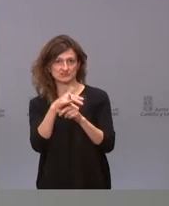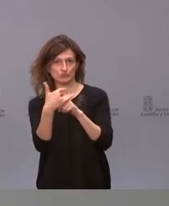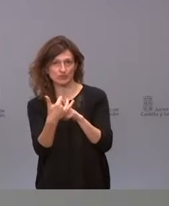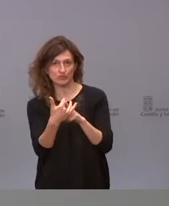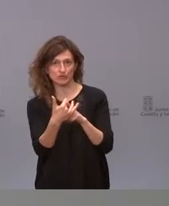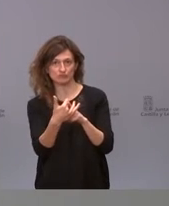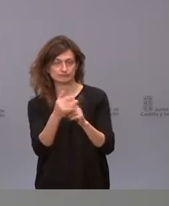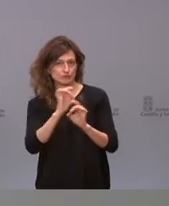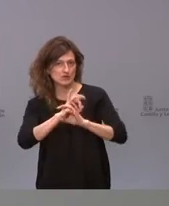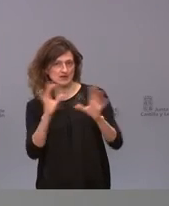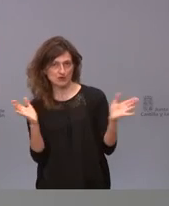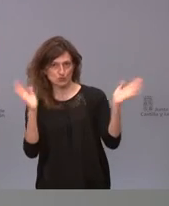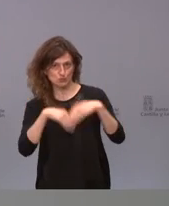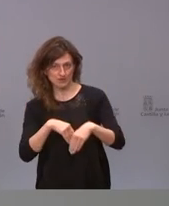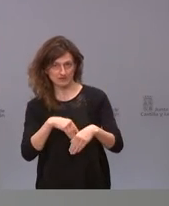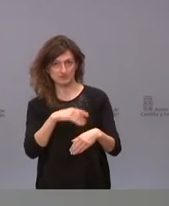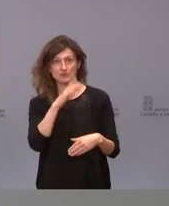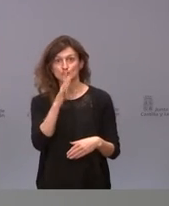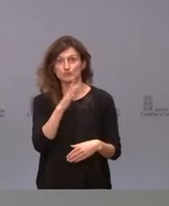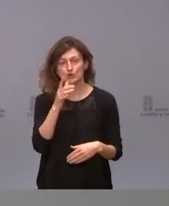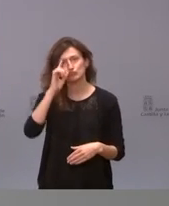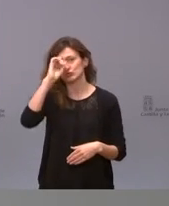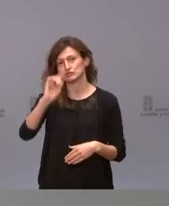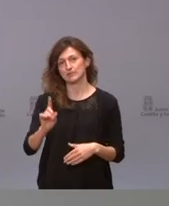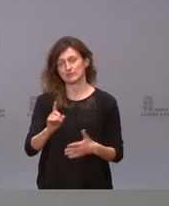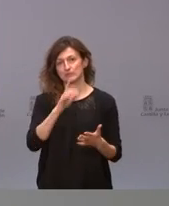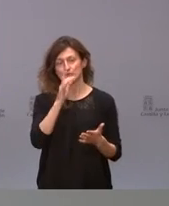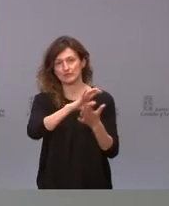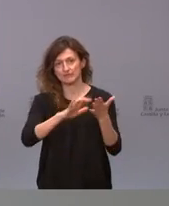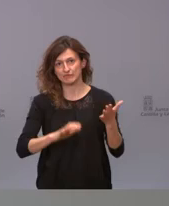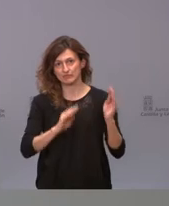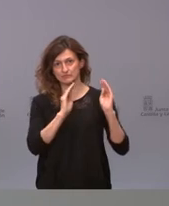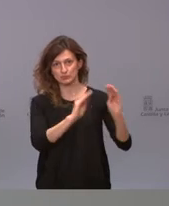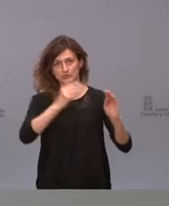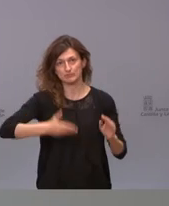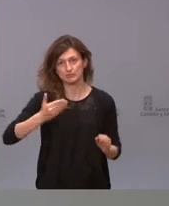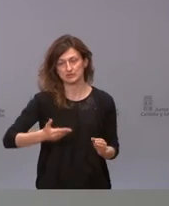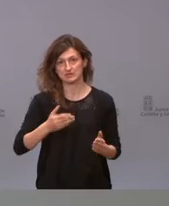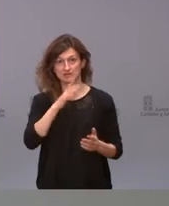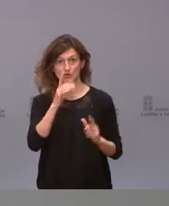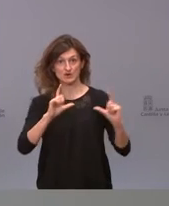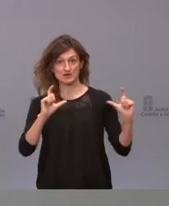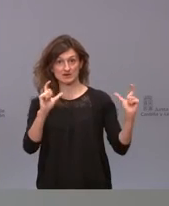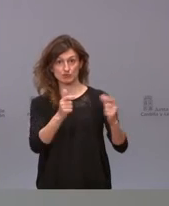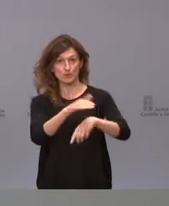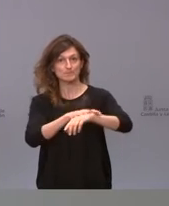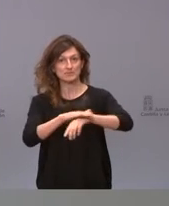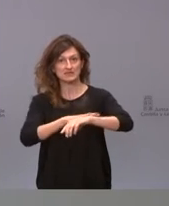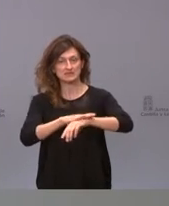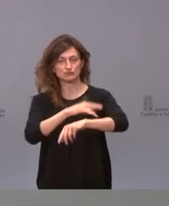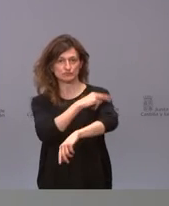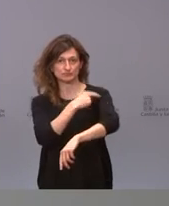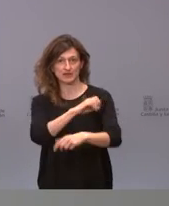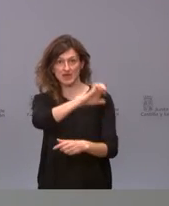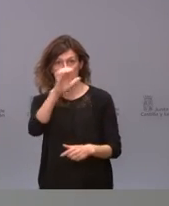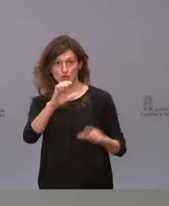no teníamos claro cuál iba a ser porque no sabíamos que era algo importante que iba a reunir a los ministros de sanidad